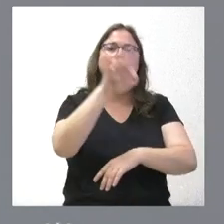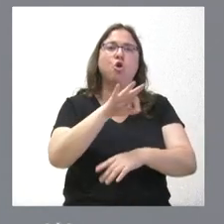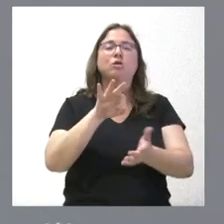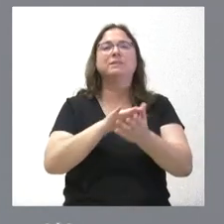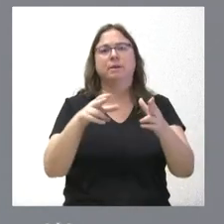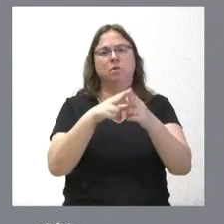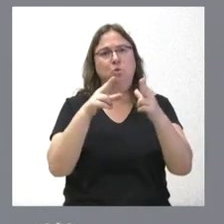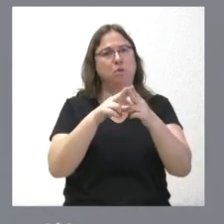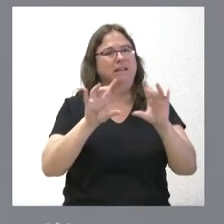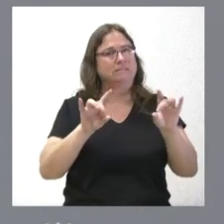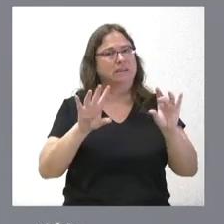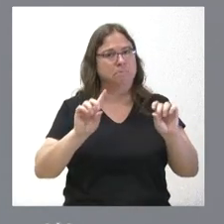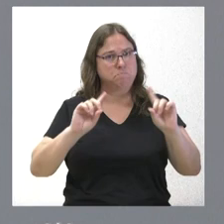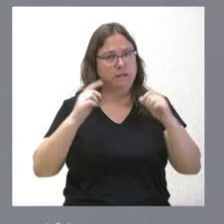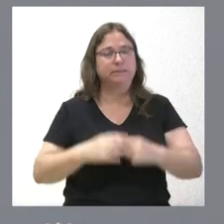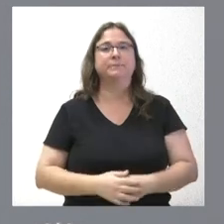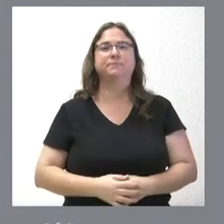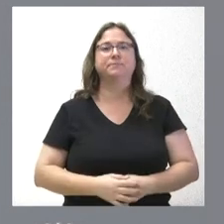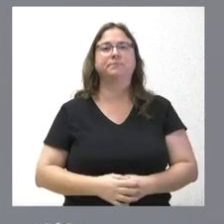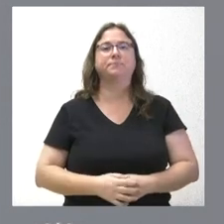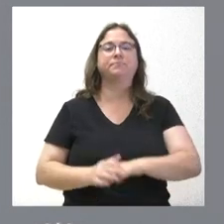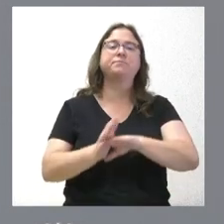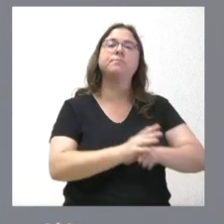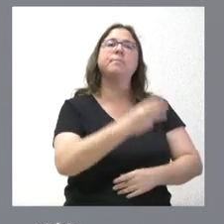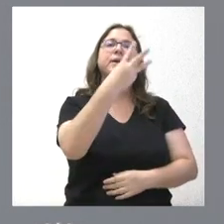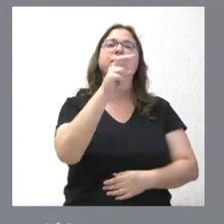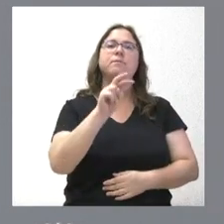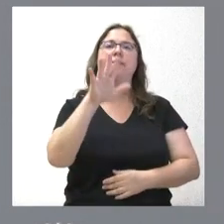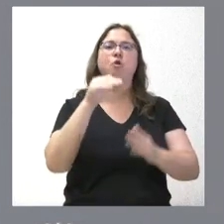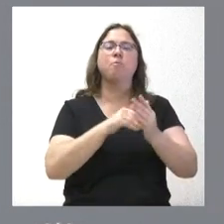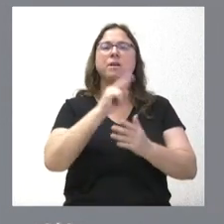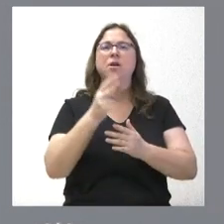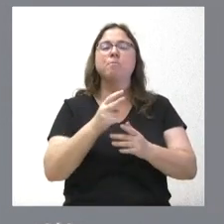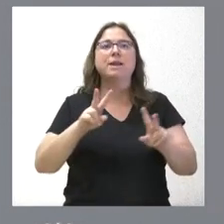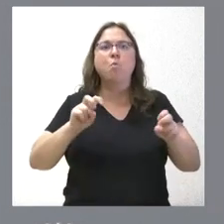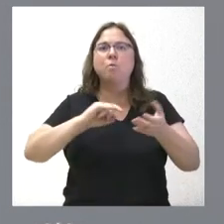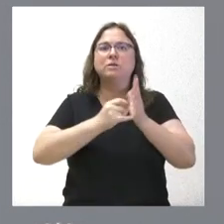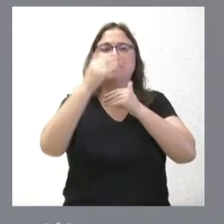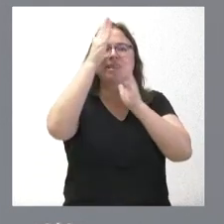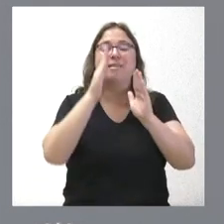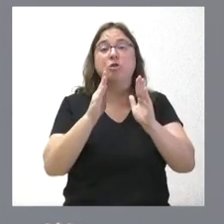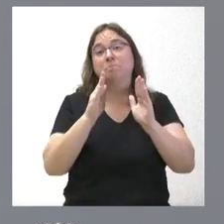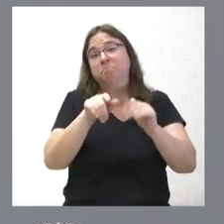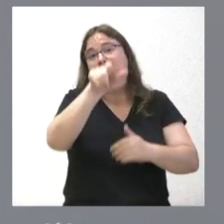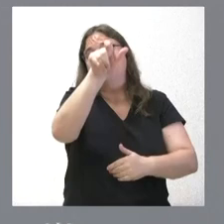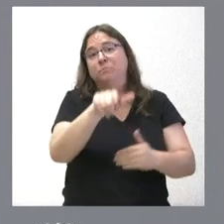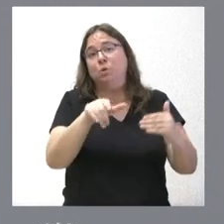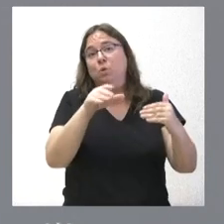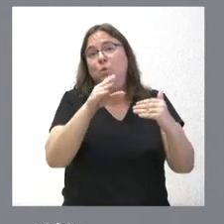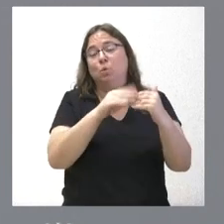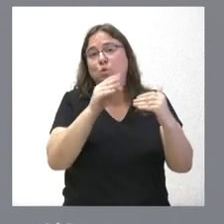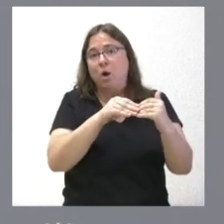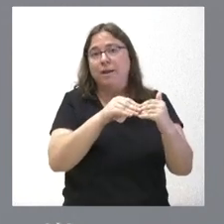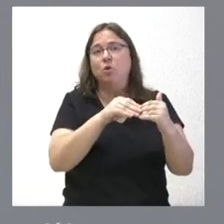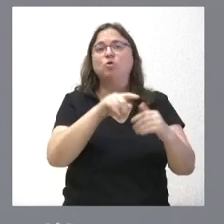sociales. 325.000 euros para un innovador sistema de atención a residentes que mejorará la comunicación en los usuarios